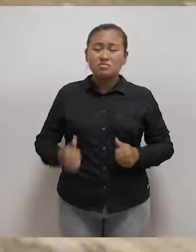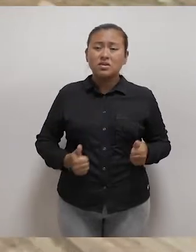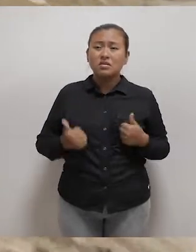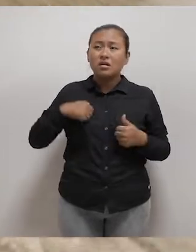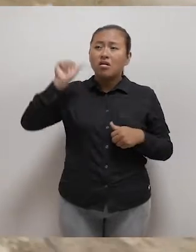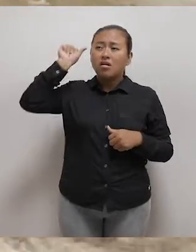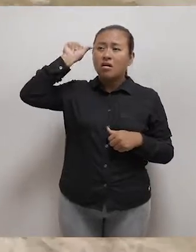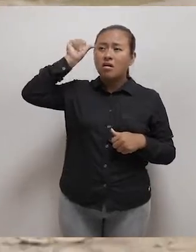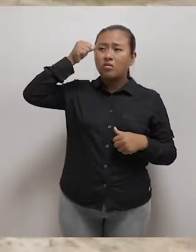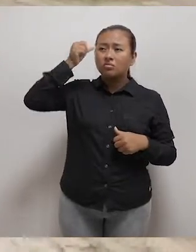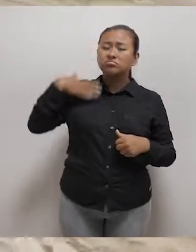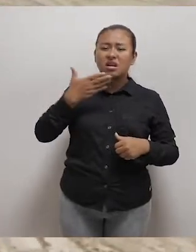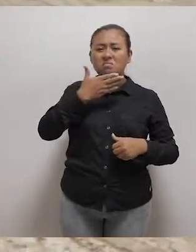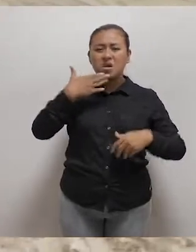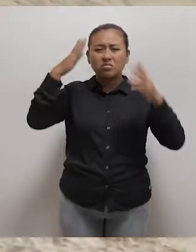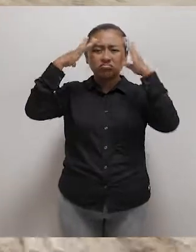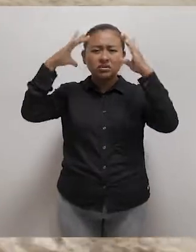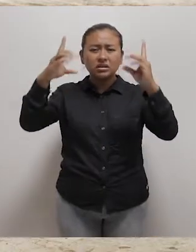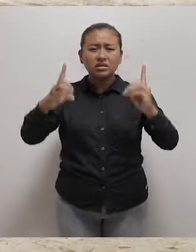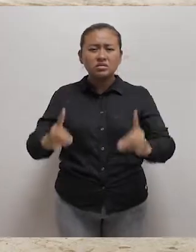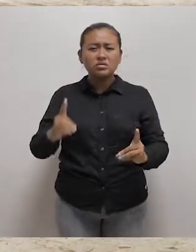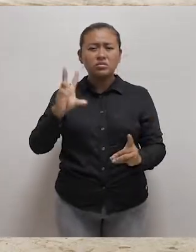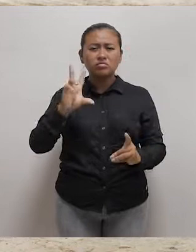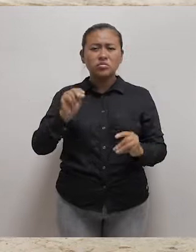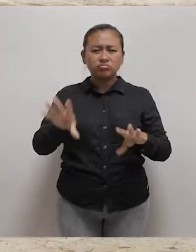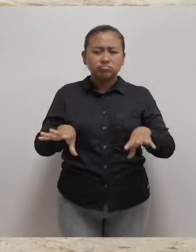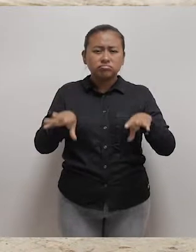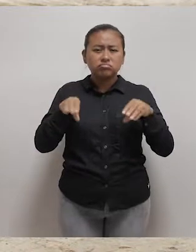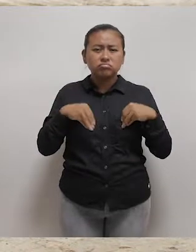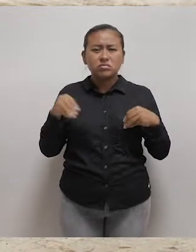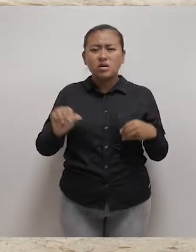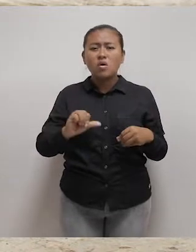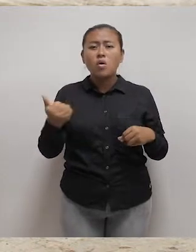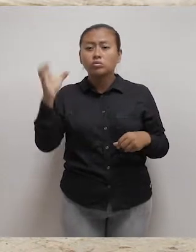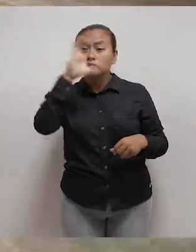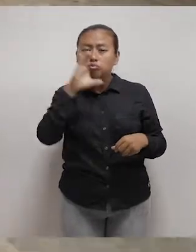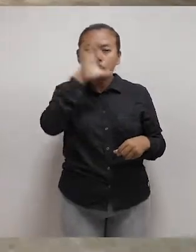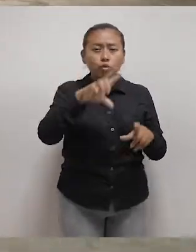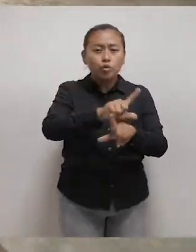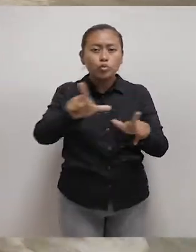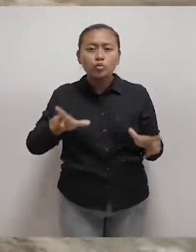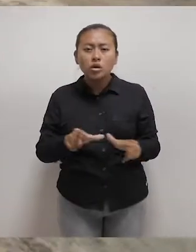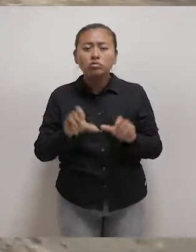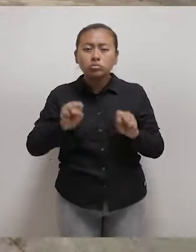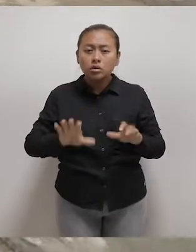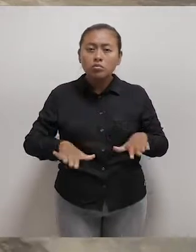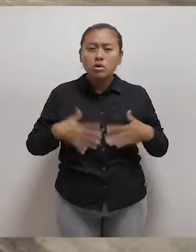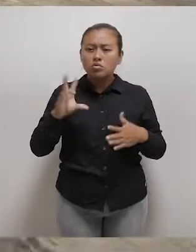tomar una mejor decisión de no estar en un lugar que pueda